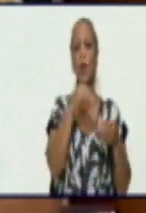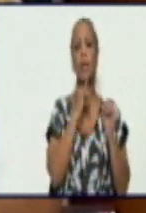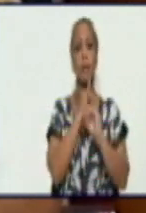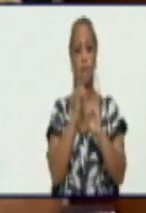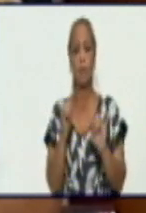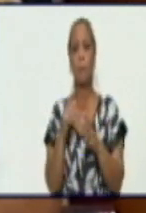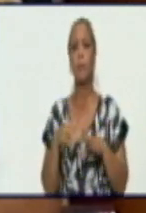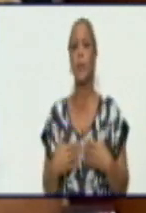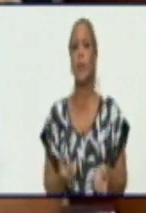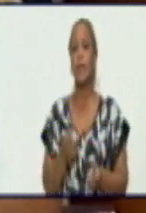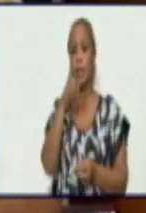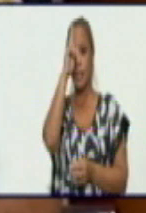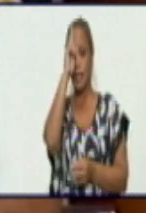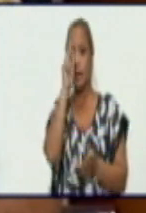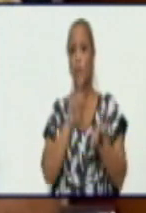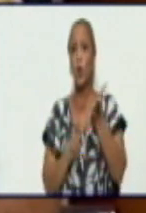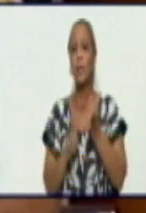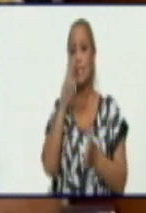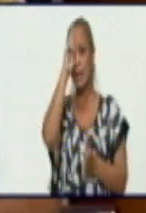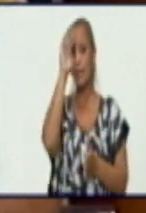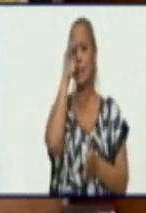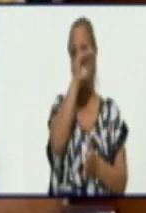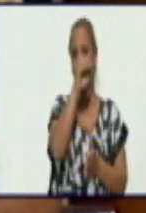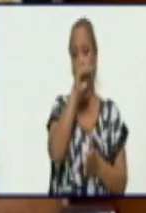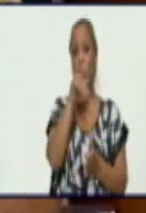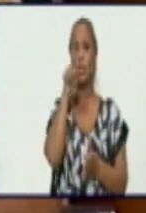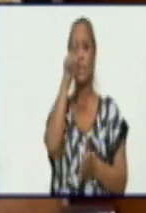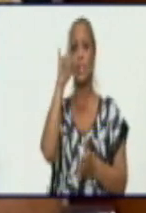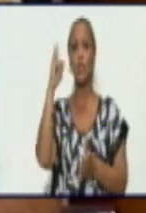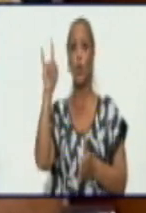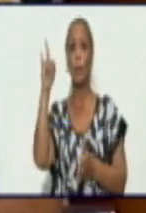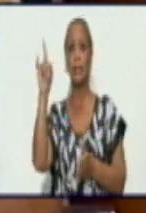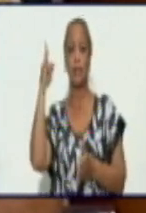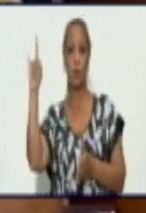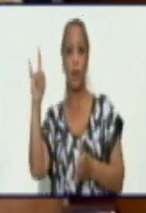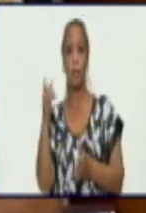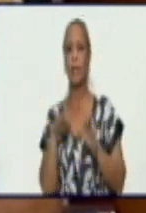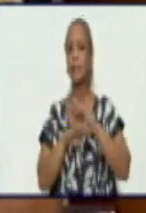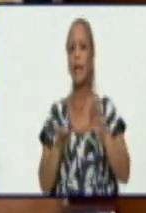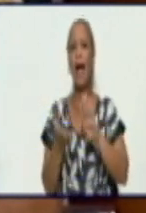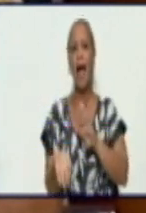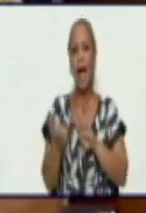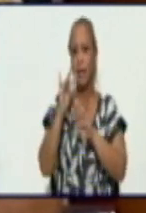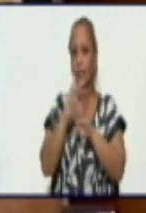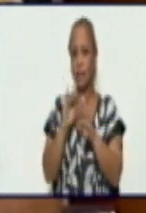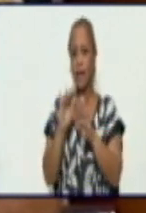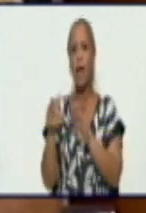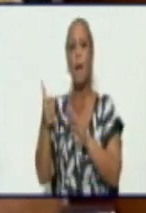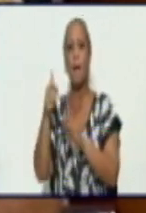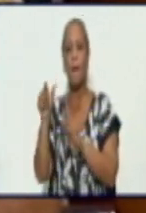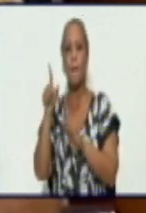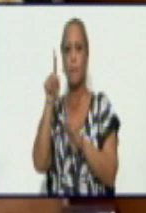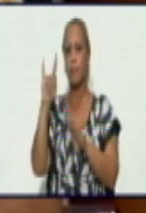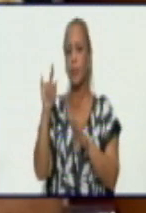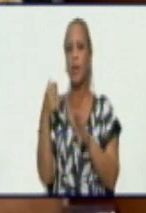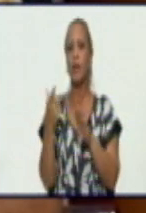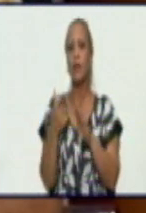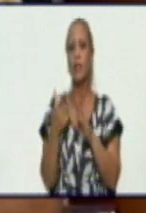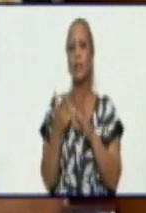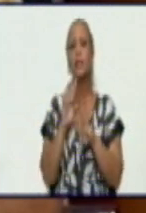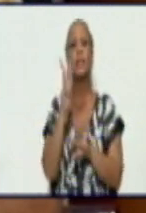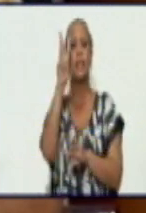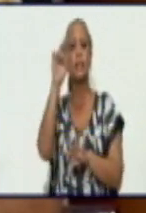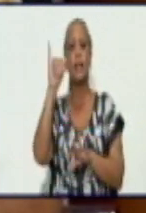provincia se ingresaron 329 casos y se dieron 178 altas. Se recuperaron por este motivo 36